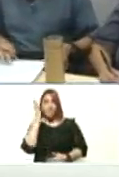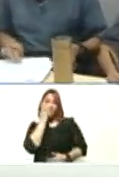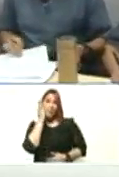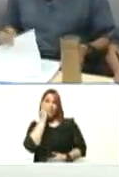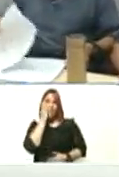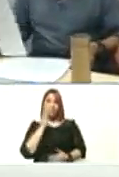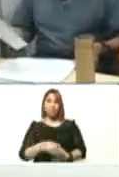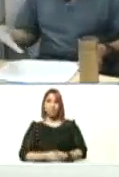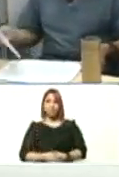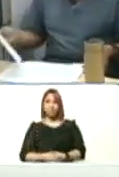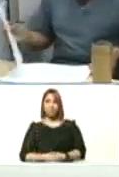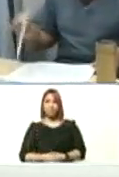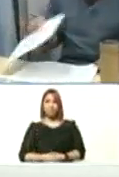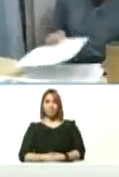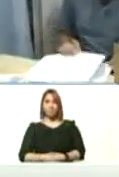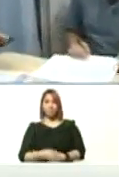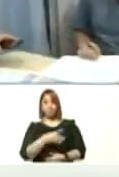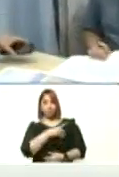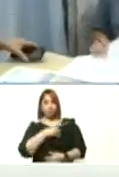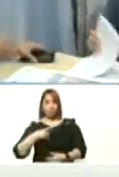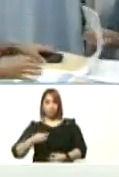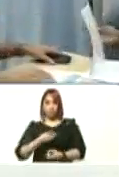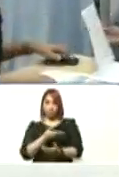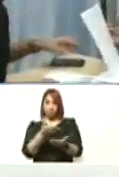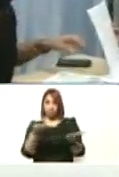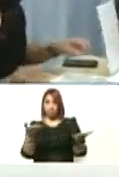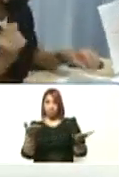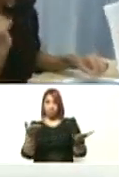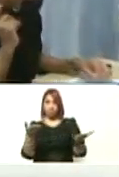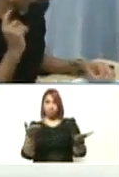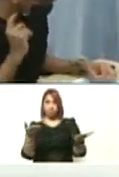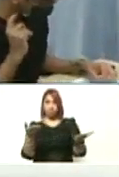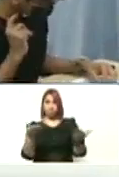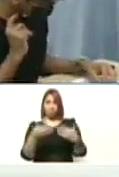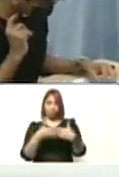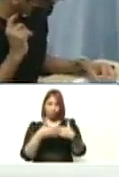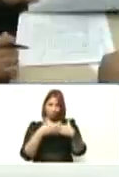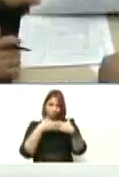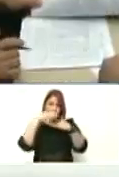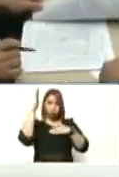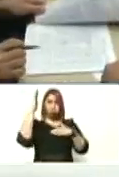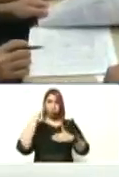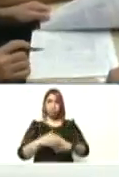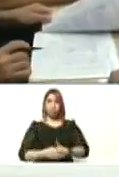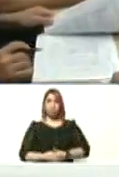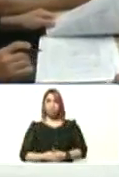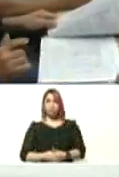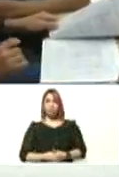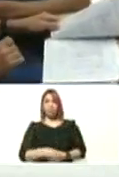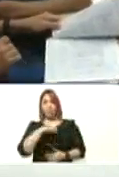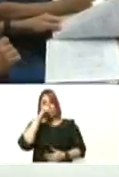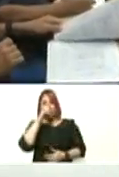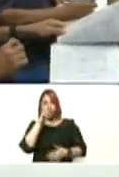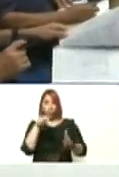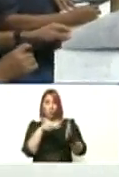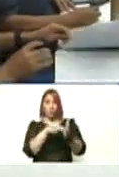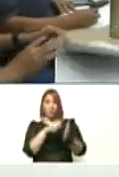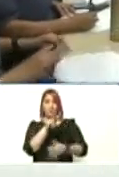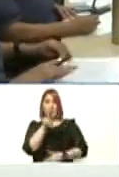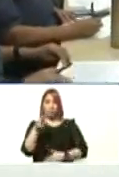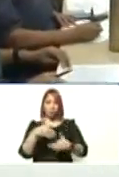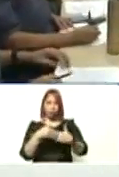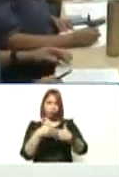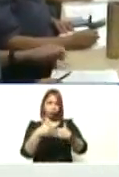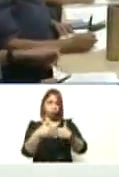representantes les deseo que transcurramos un año dos mil veintidós